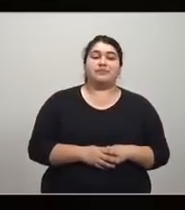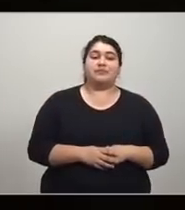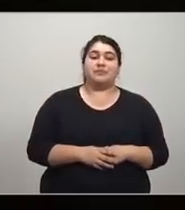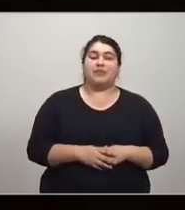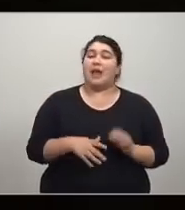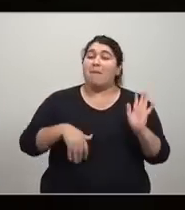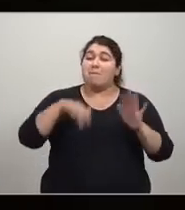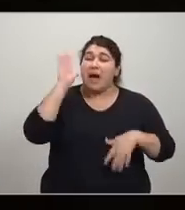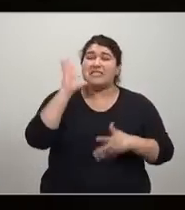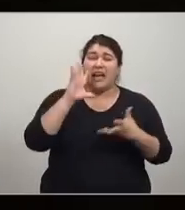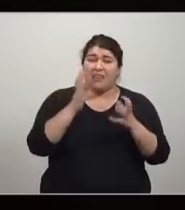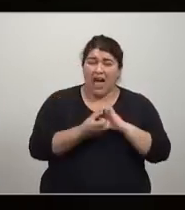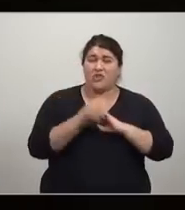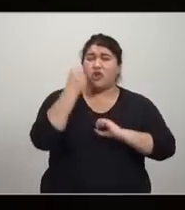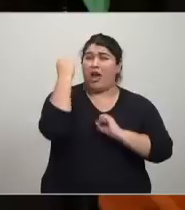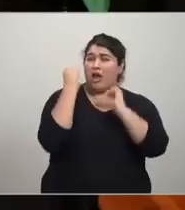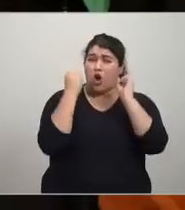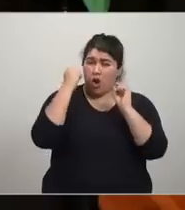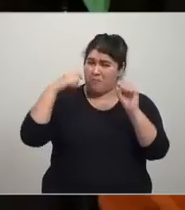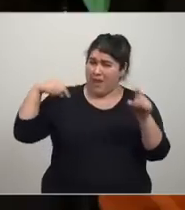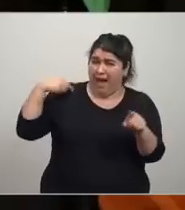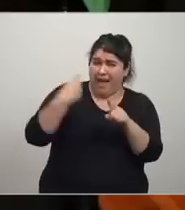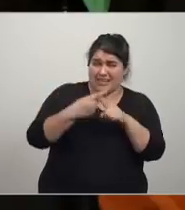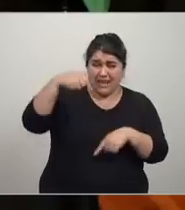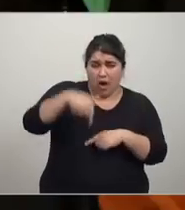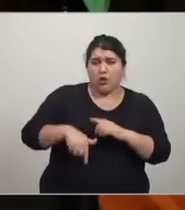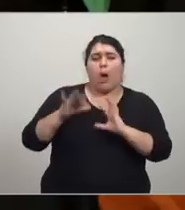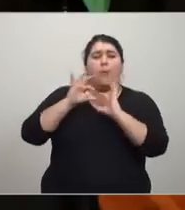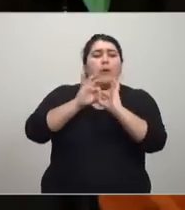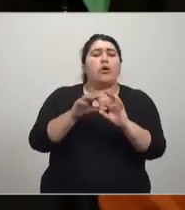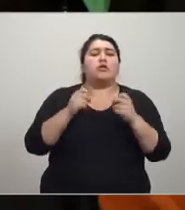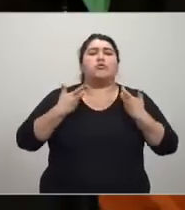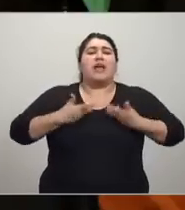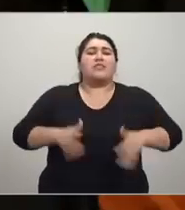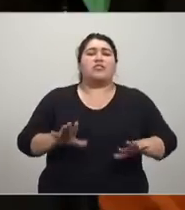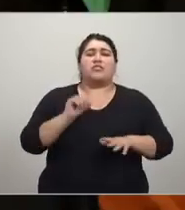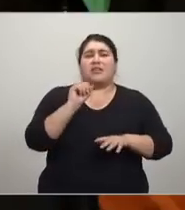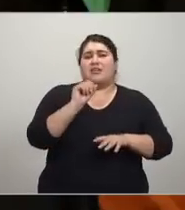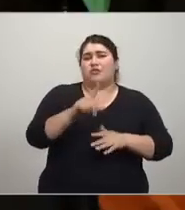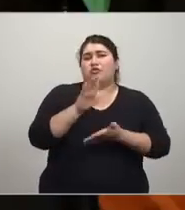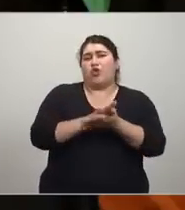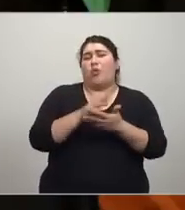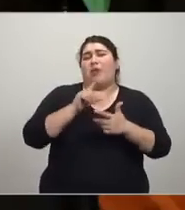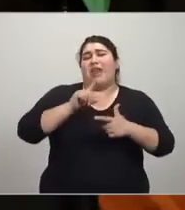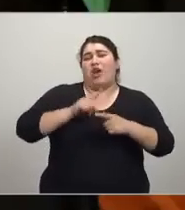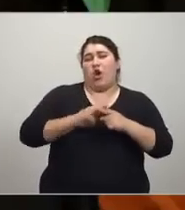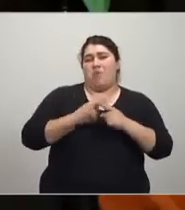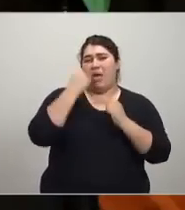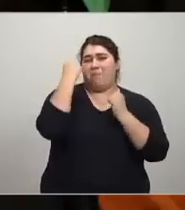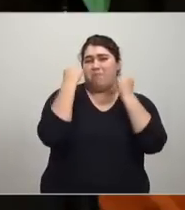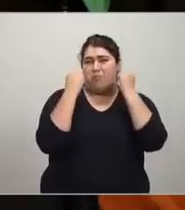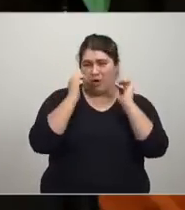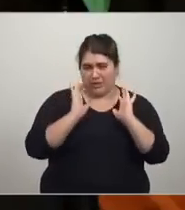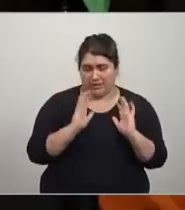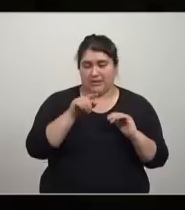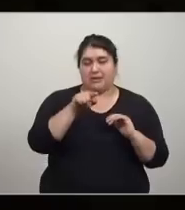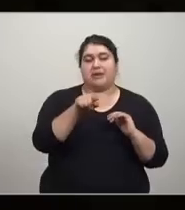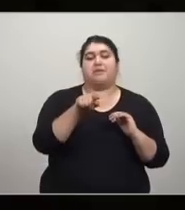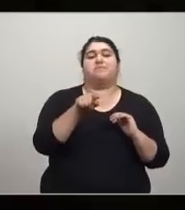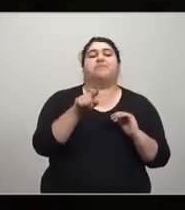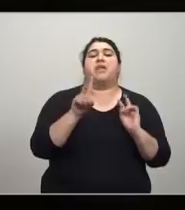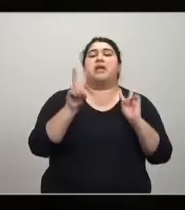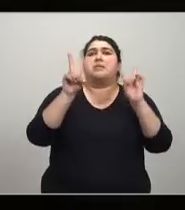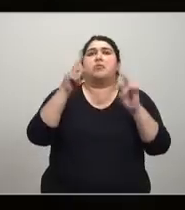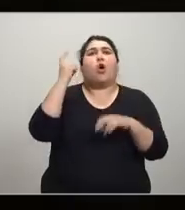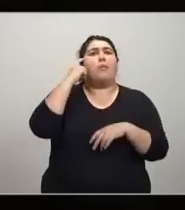El mayor daño que se ha hecho a la economía es precisamente haberla desvinculado de su naturaleza original de economía política. Nos han hecho creer que todo es un